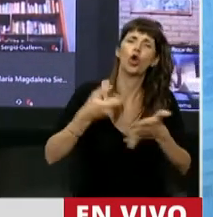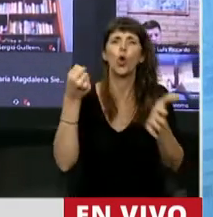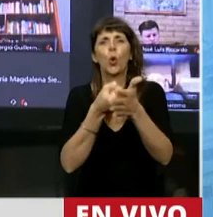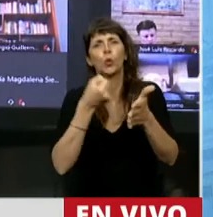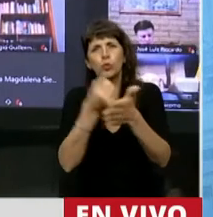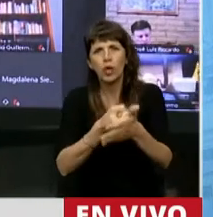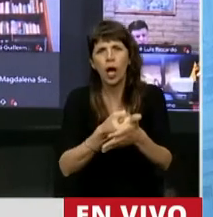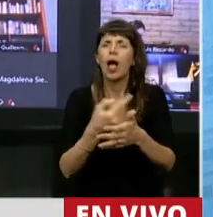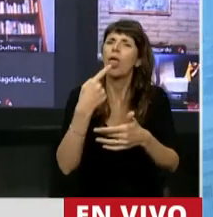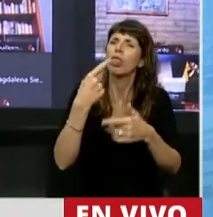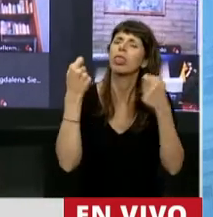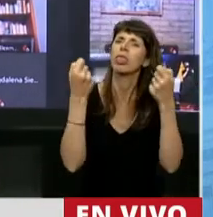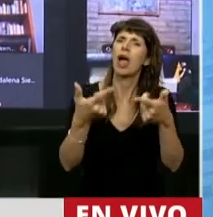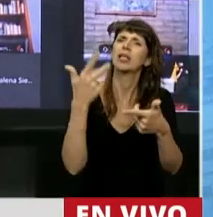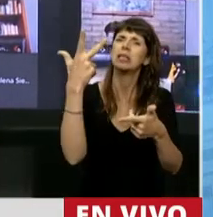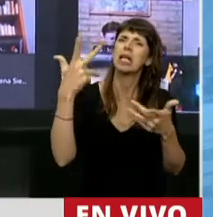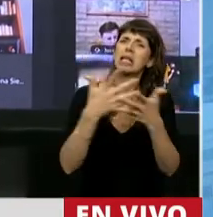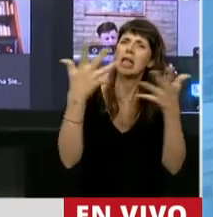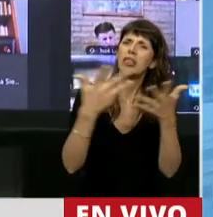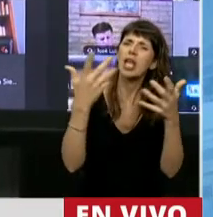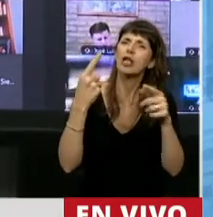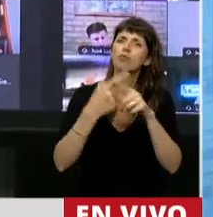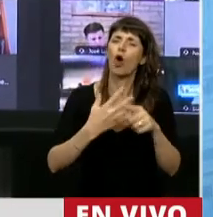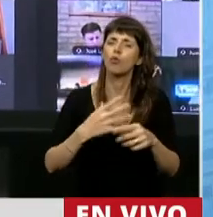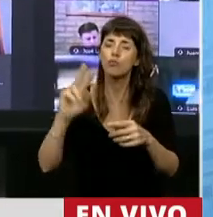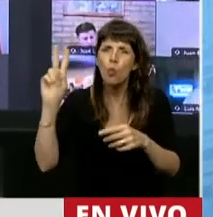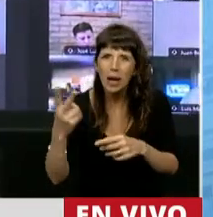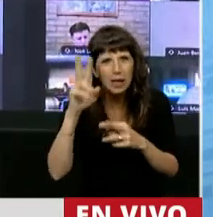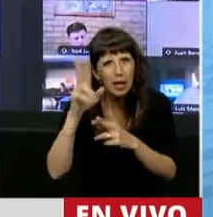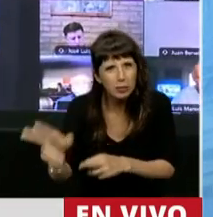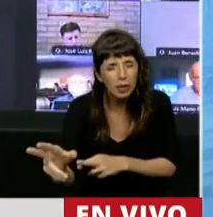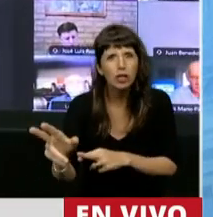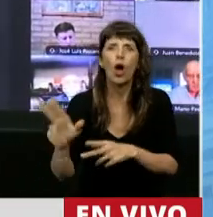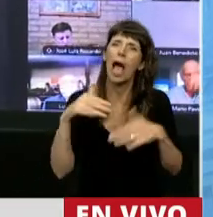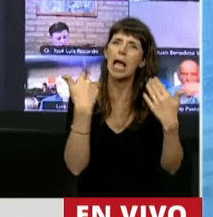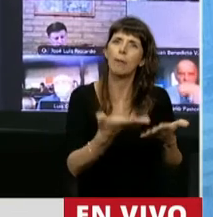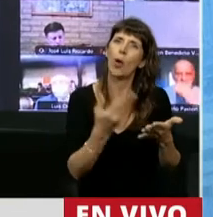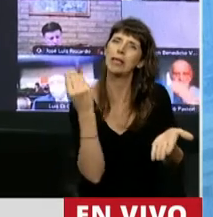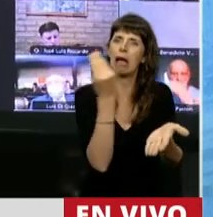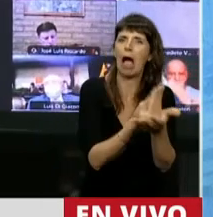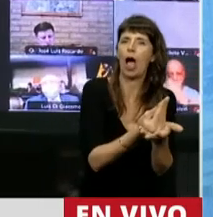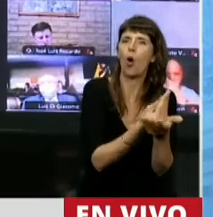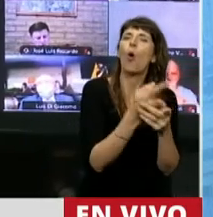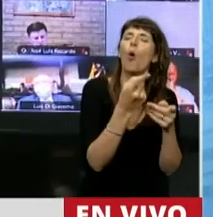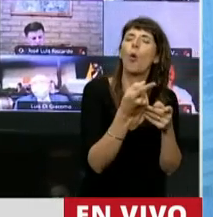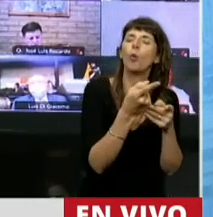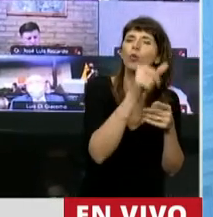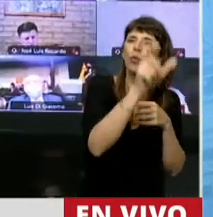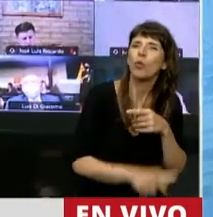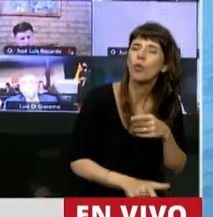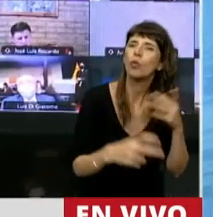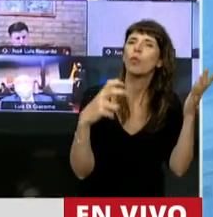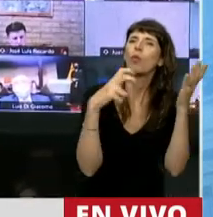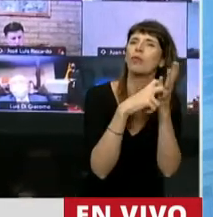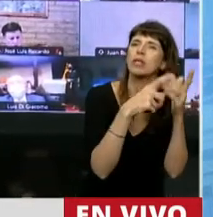decretan tres días de duelo y aprovechan, sesionan para poner un procurador fiscal propio poniendo en